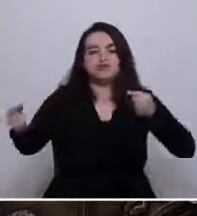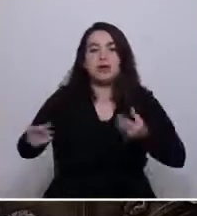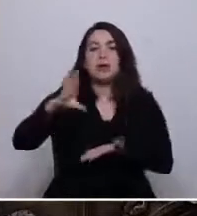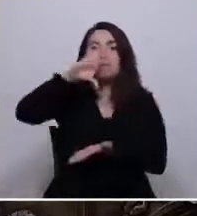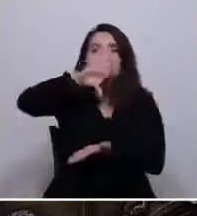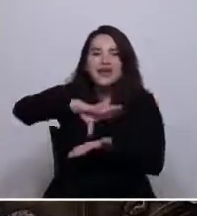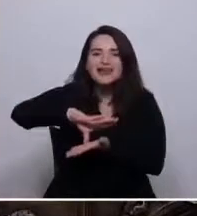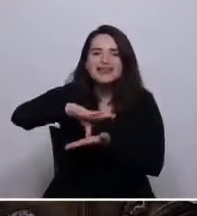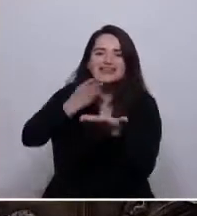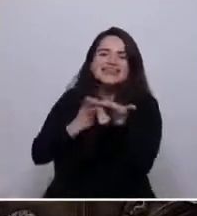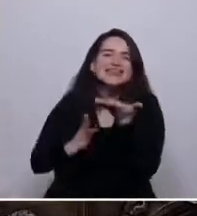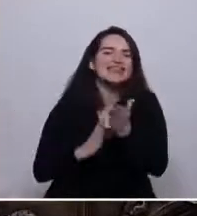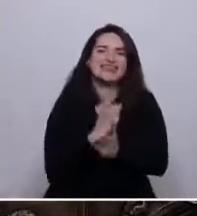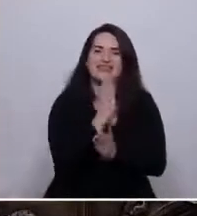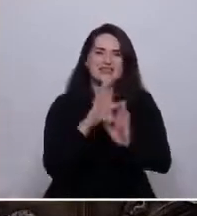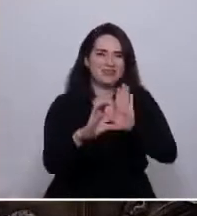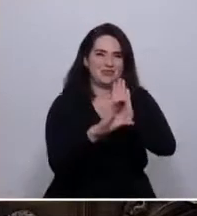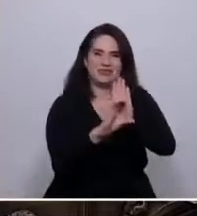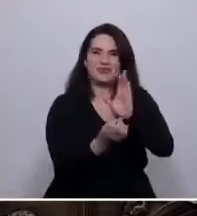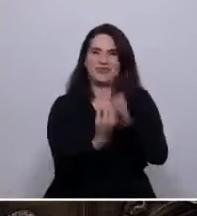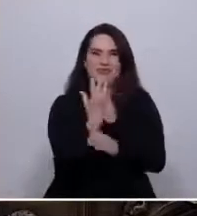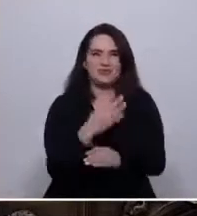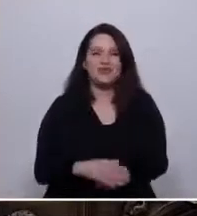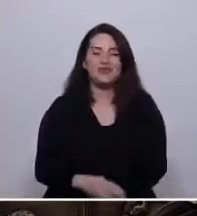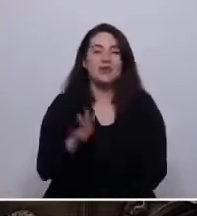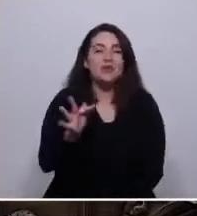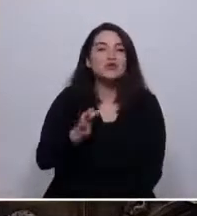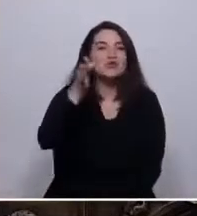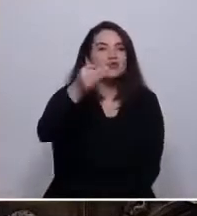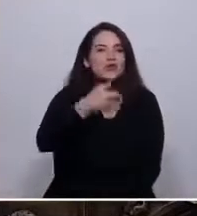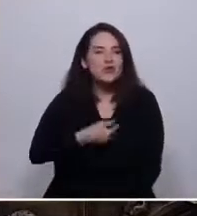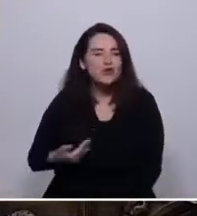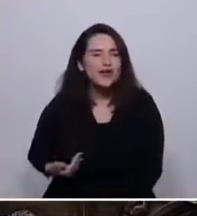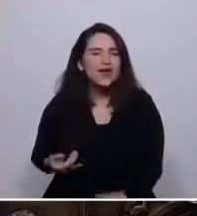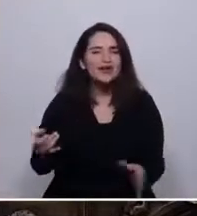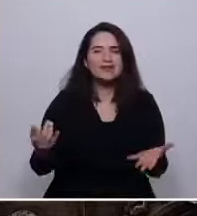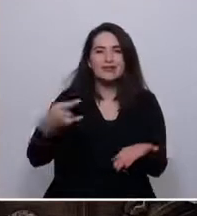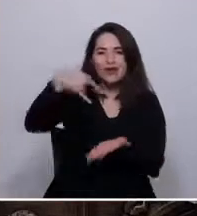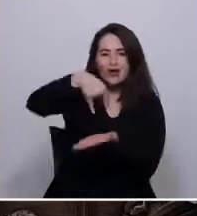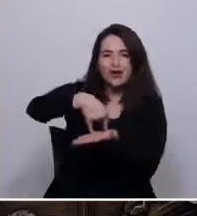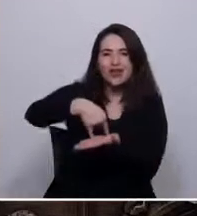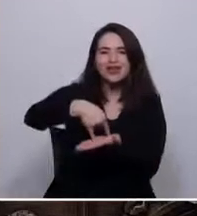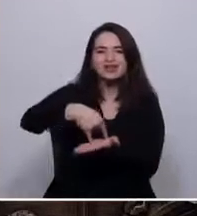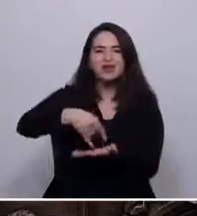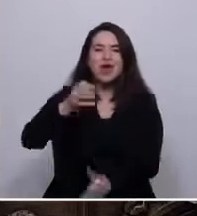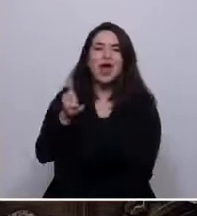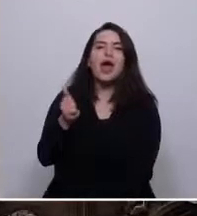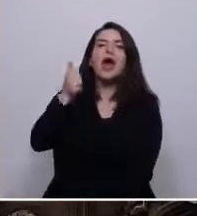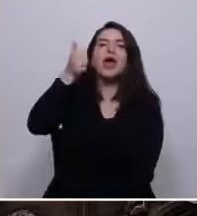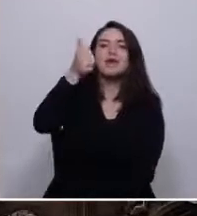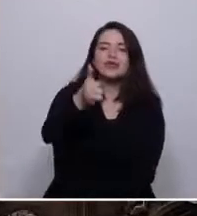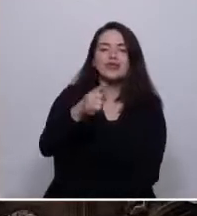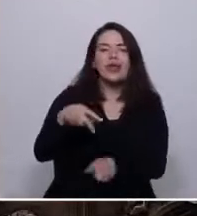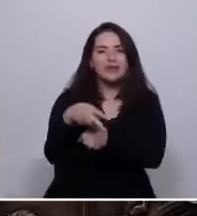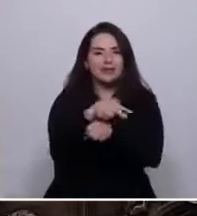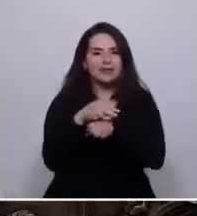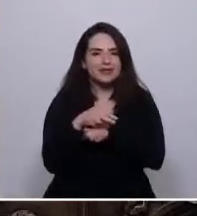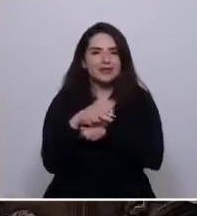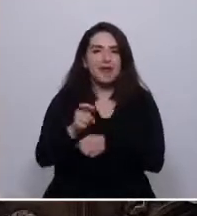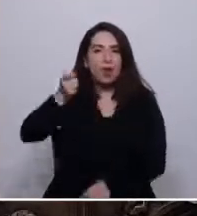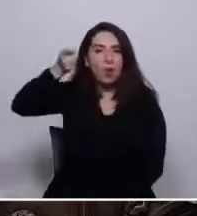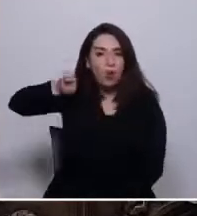punto de partida. Futuros gobiernos, parlamentos, autoridades administrativas y jueces